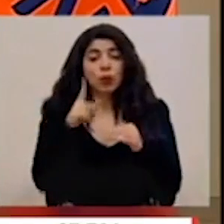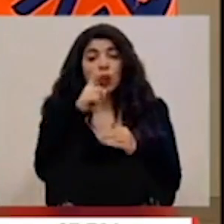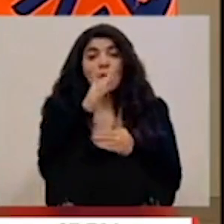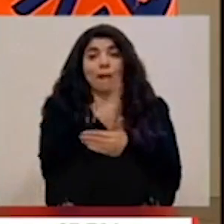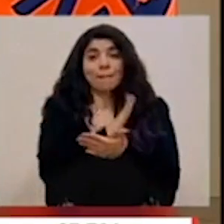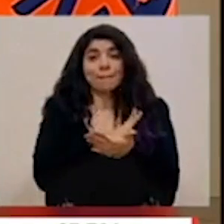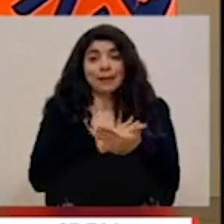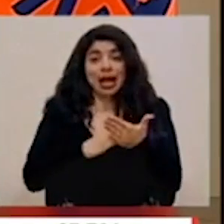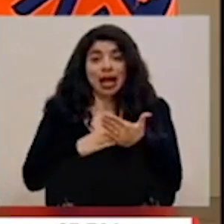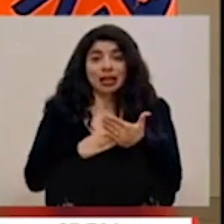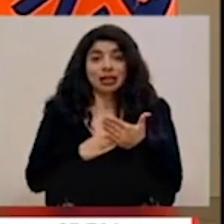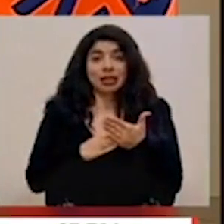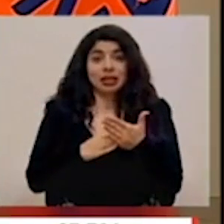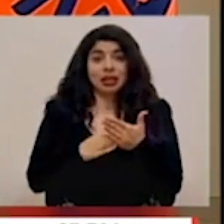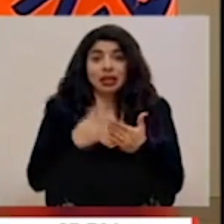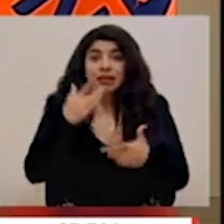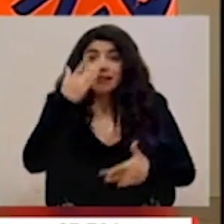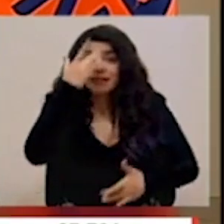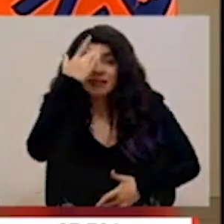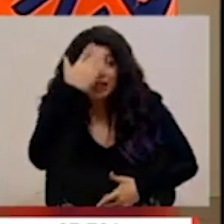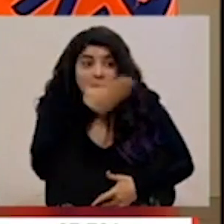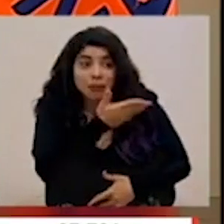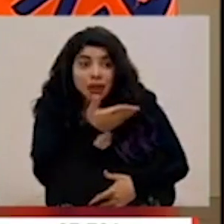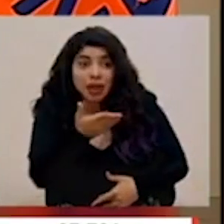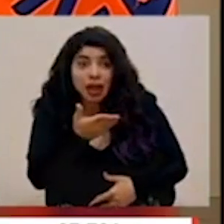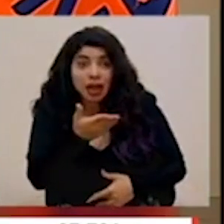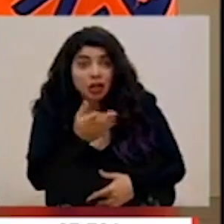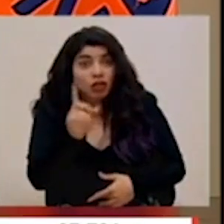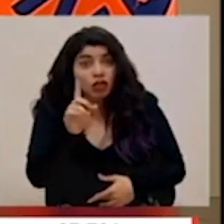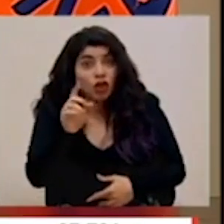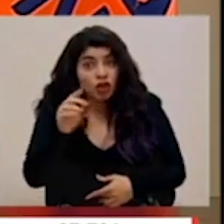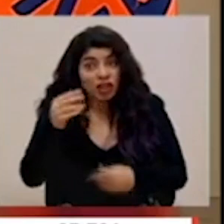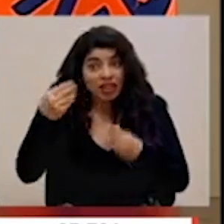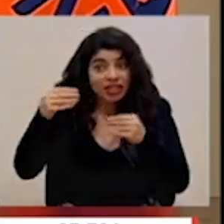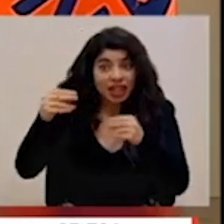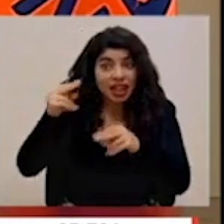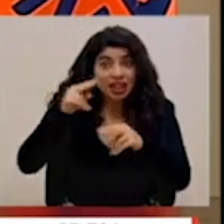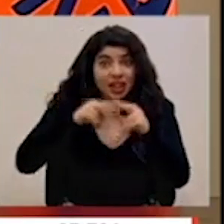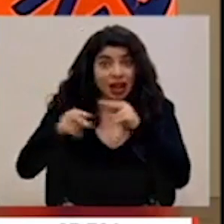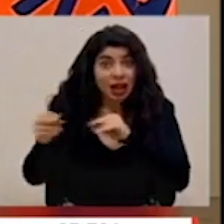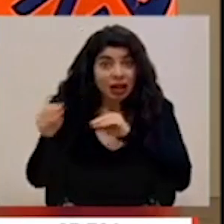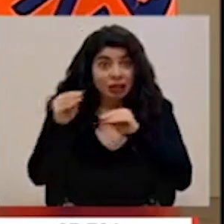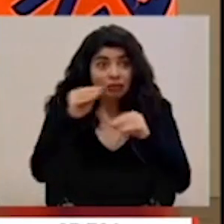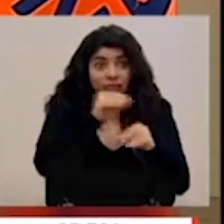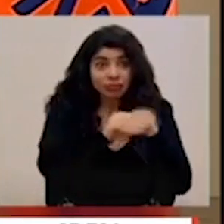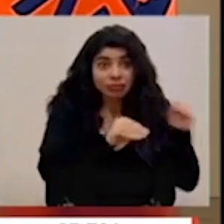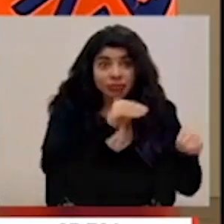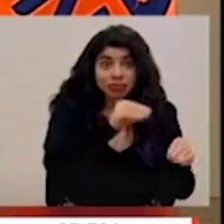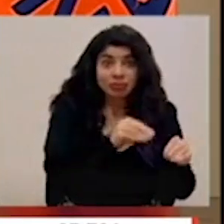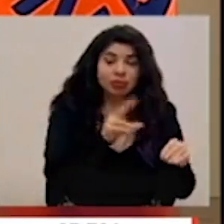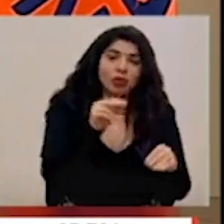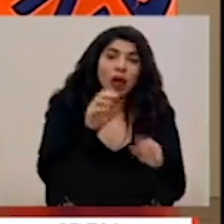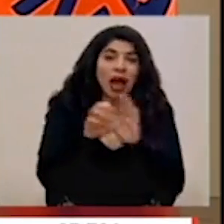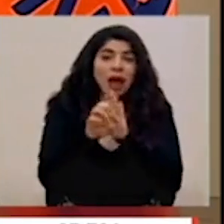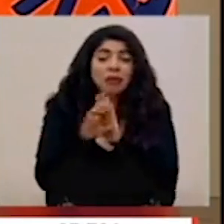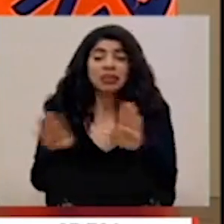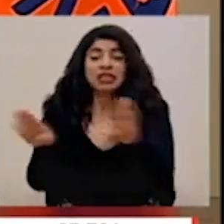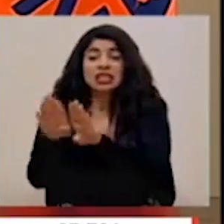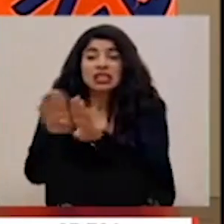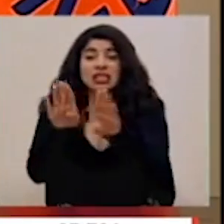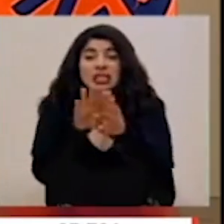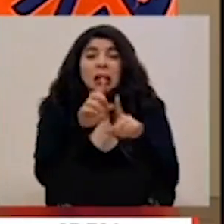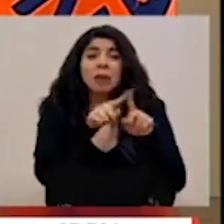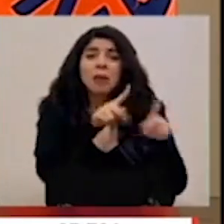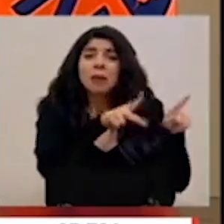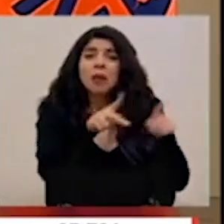necesariamente, una parte de los contagios que no necesariamente ocurre en los comercios que vamos a cerrar, es decir, si hacemos un cierre completo, la